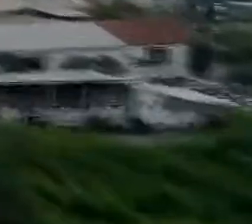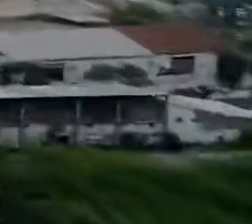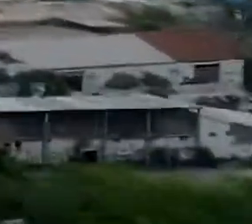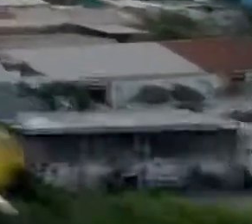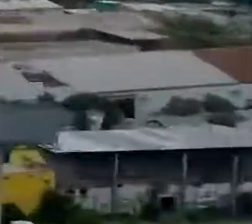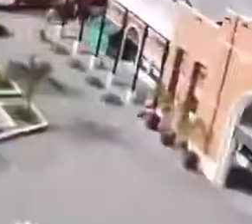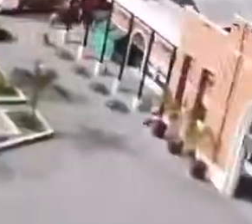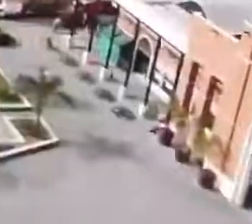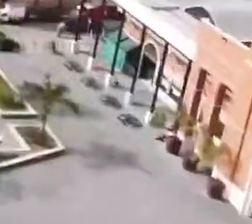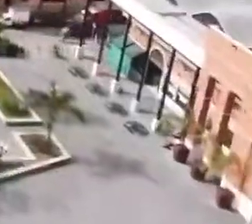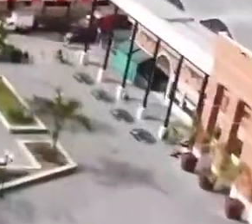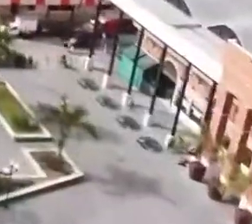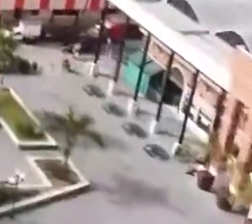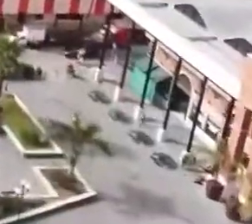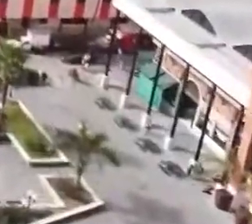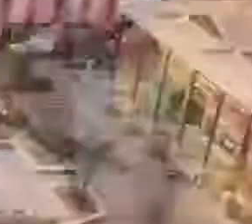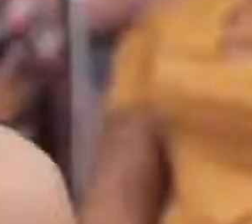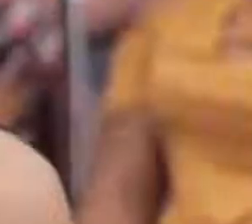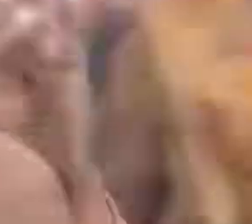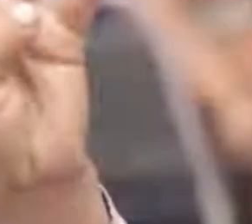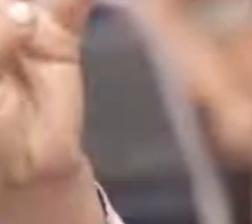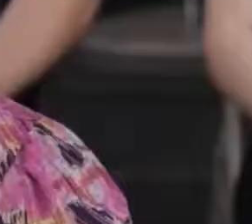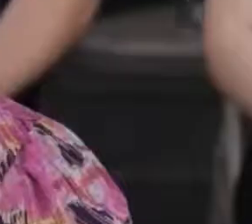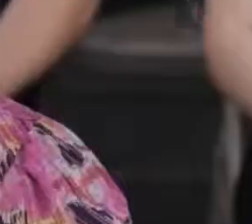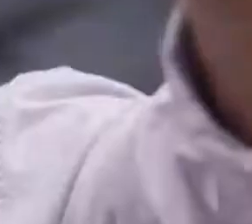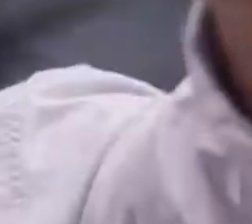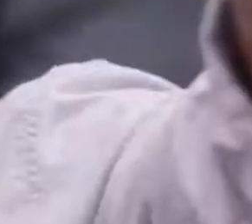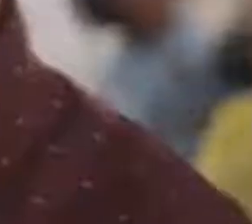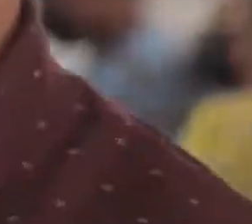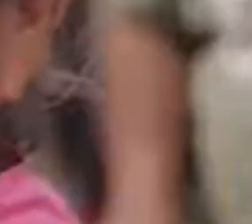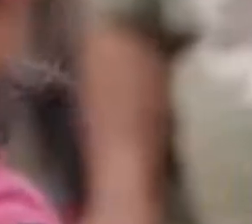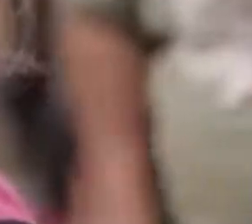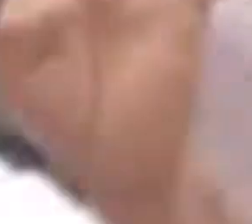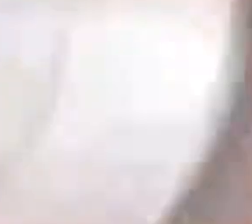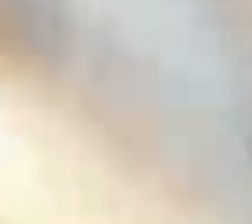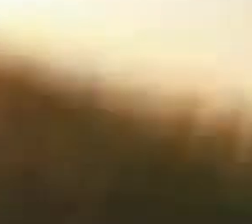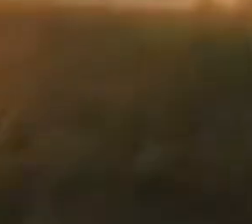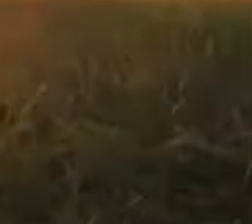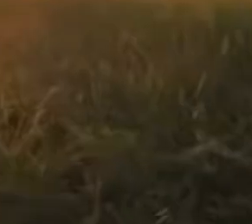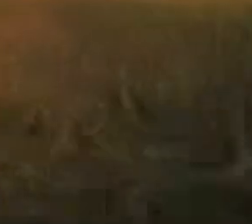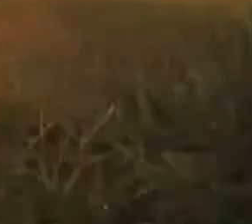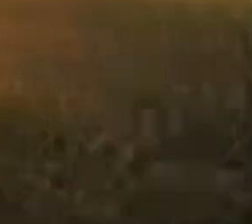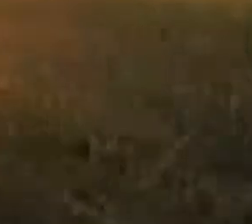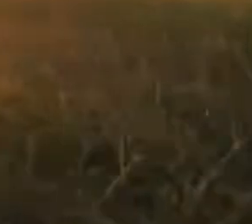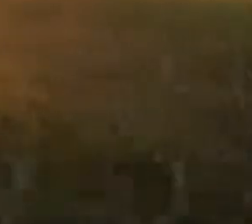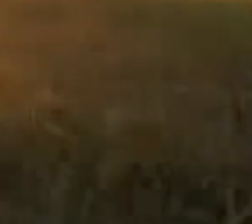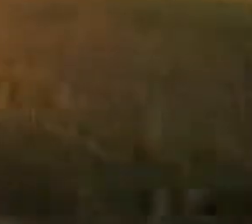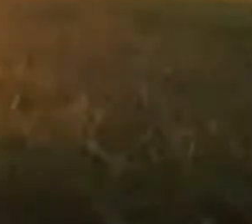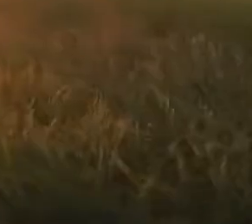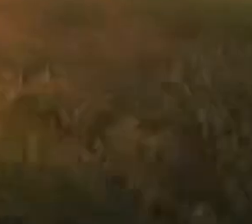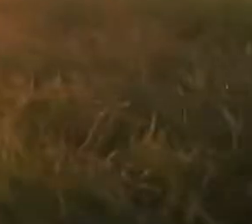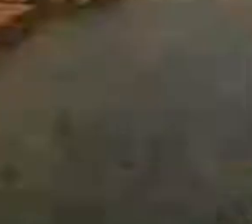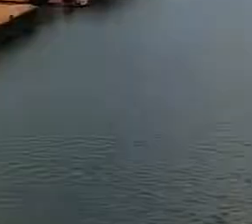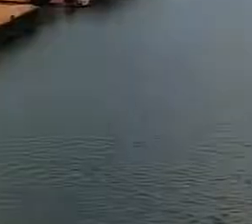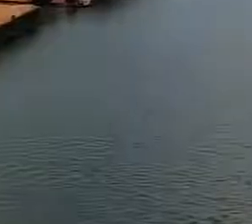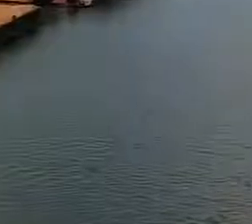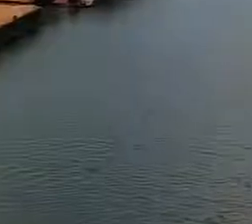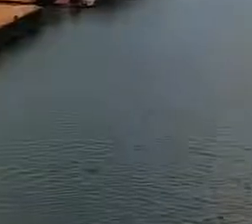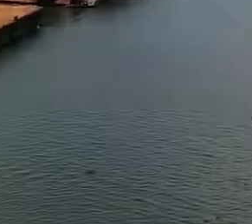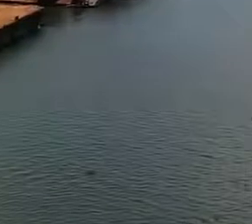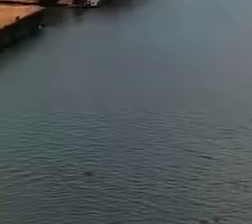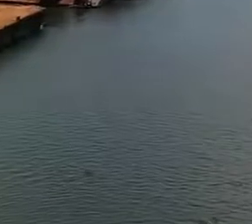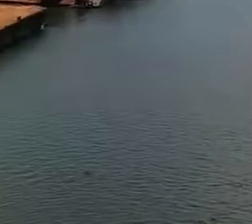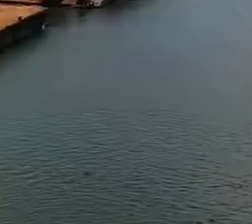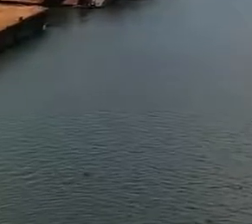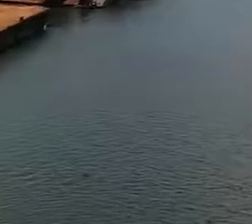de nuestro Estado las y los tamaulipecos tenemos tanto que ofrecer tanto